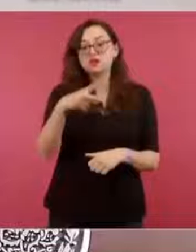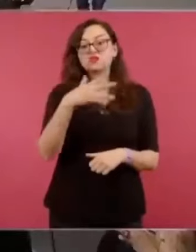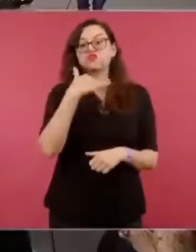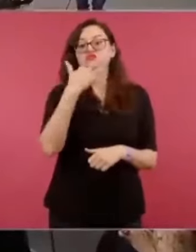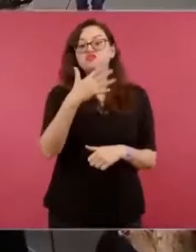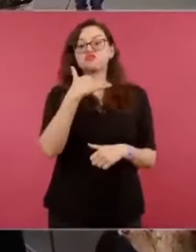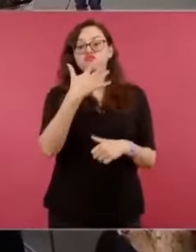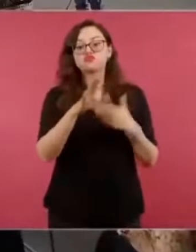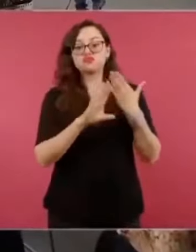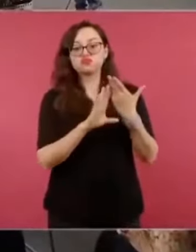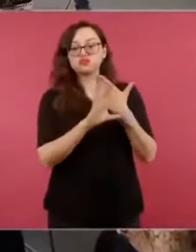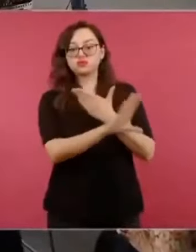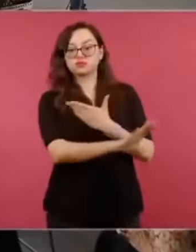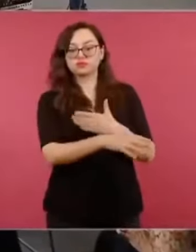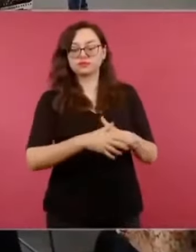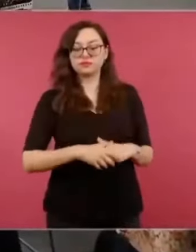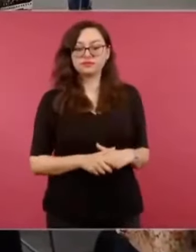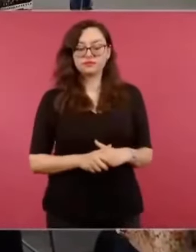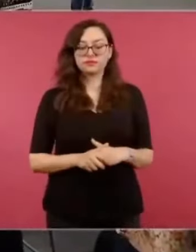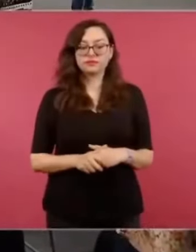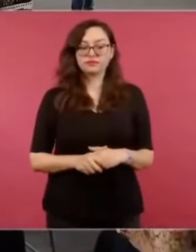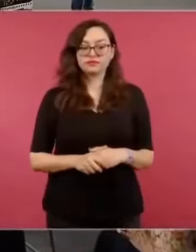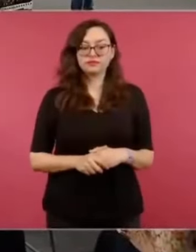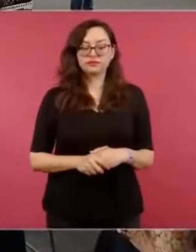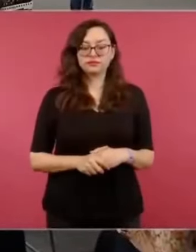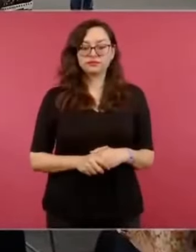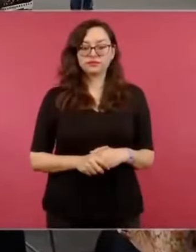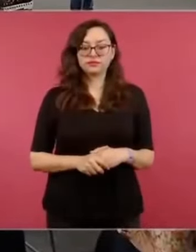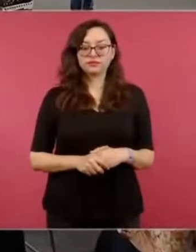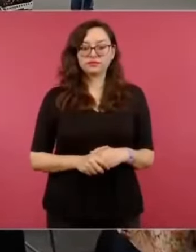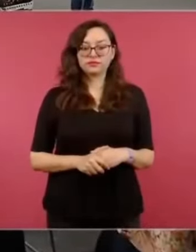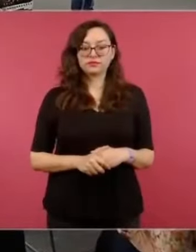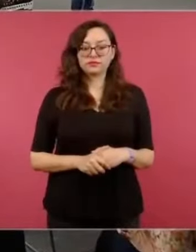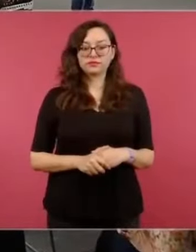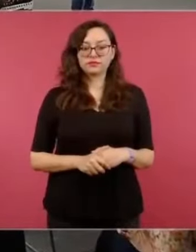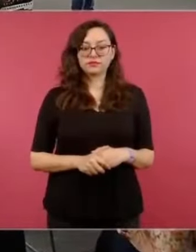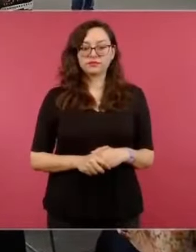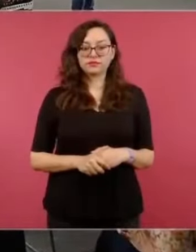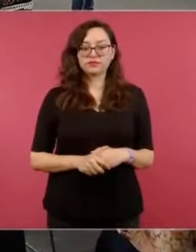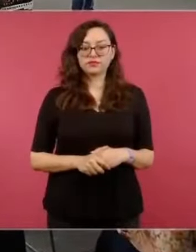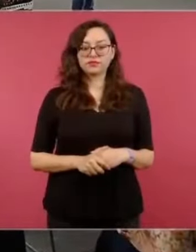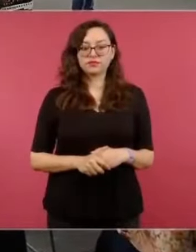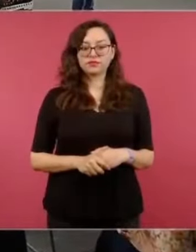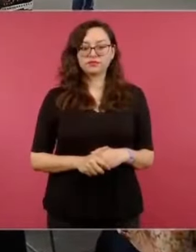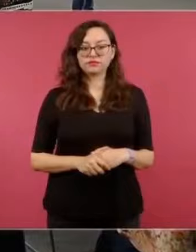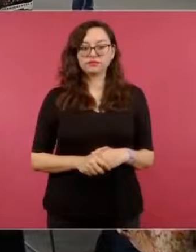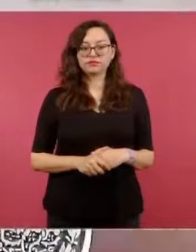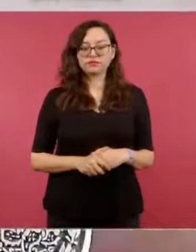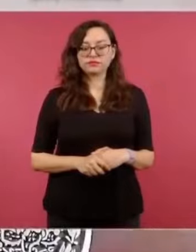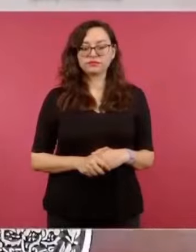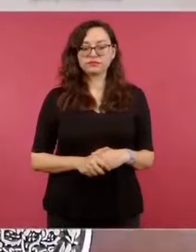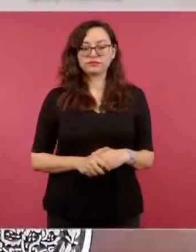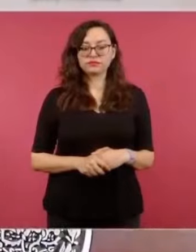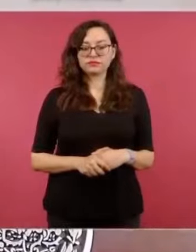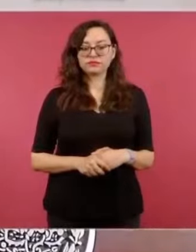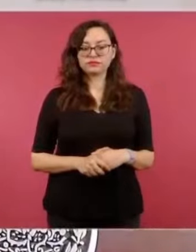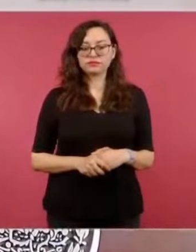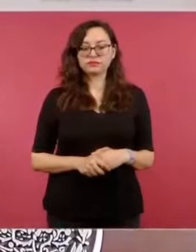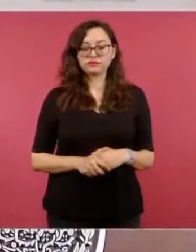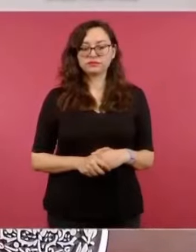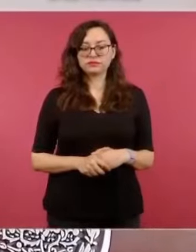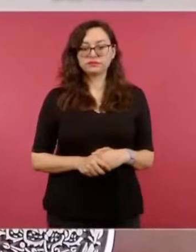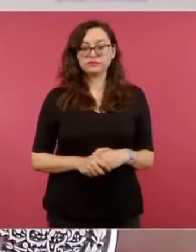la Impunidad, así se llama,